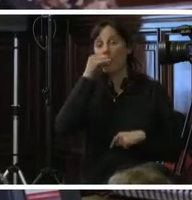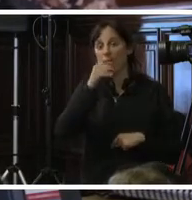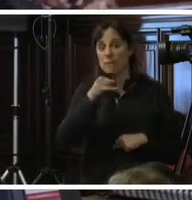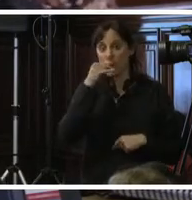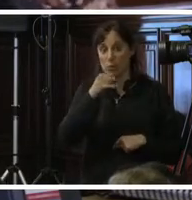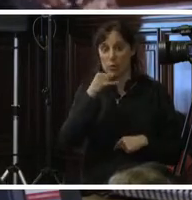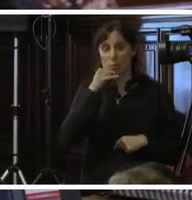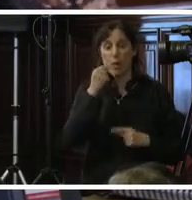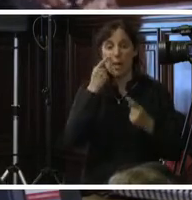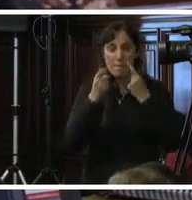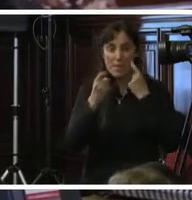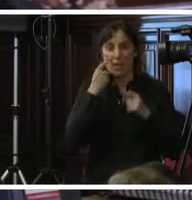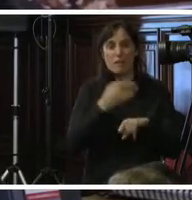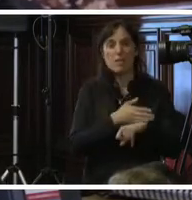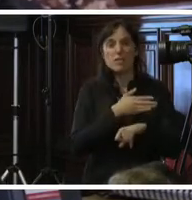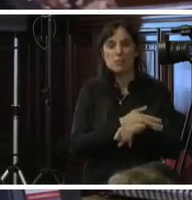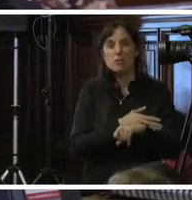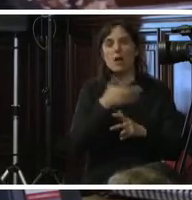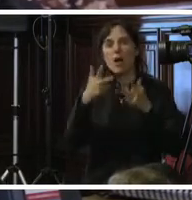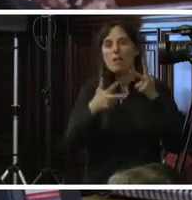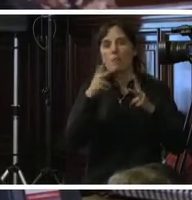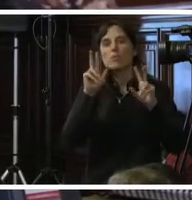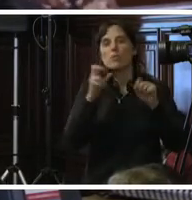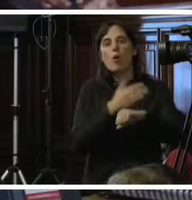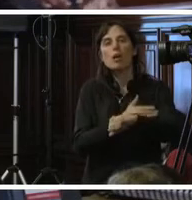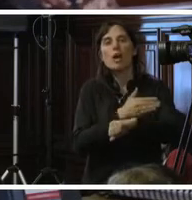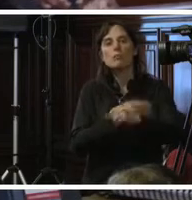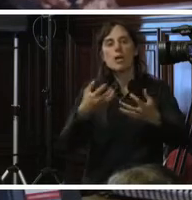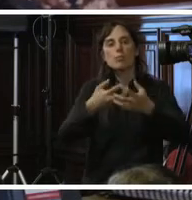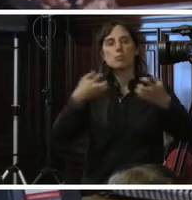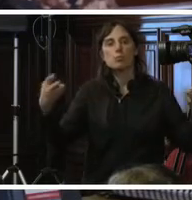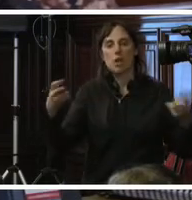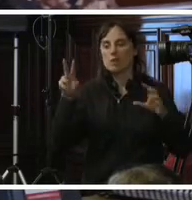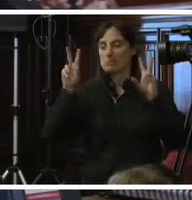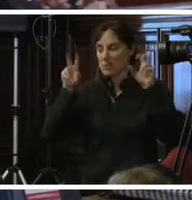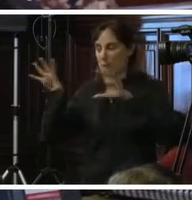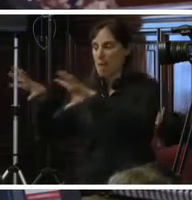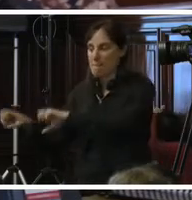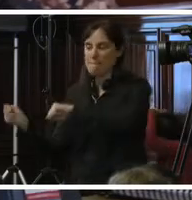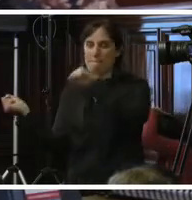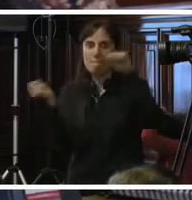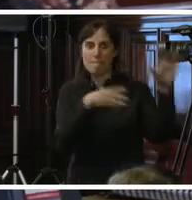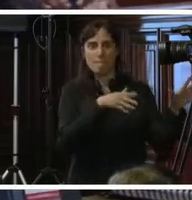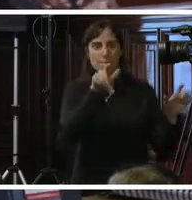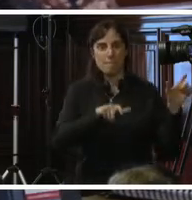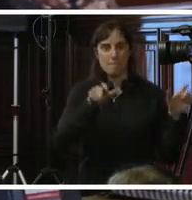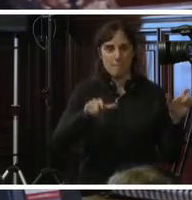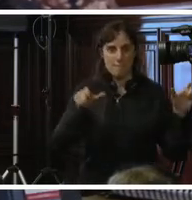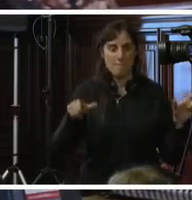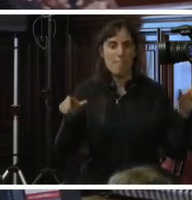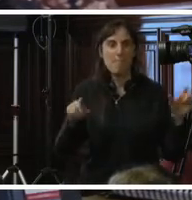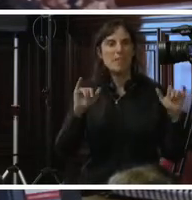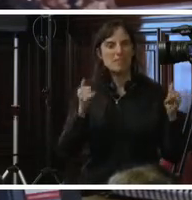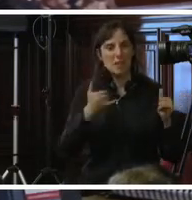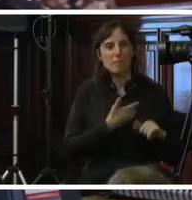hablar de prevención, quisimos hablar de causas estructurales de la trata, que nos parece que, de hecho, lo comentó la